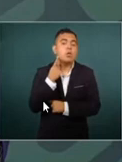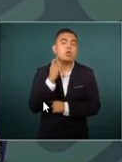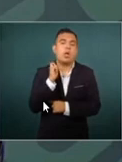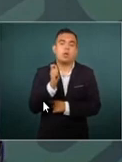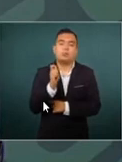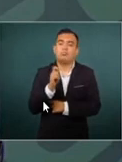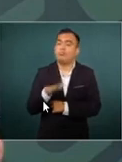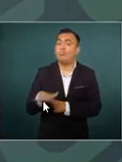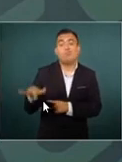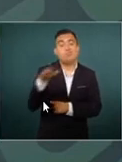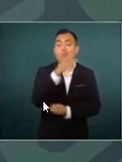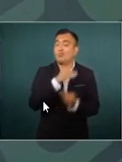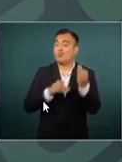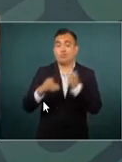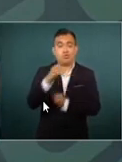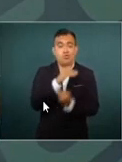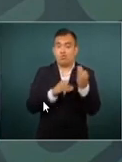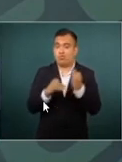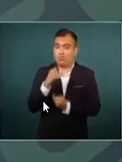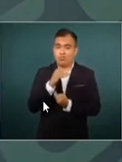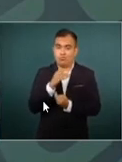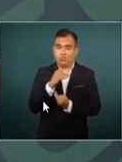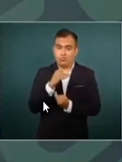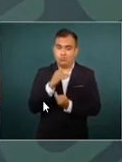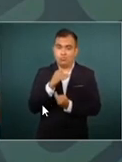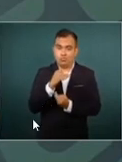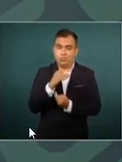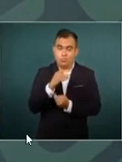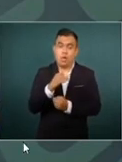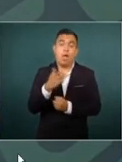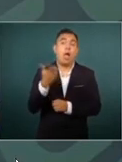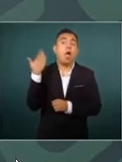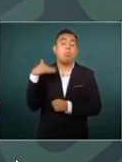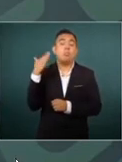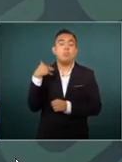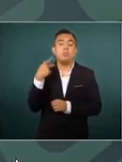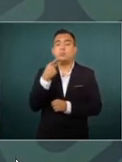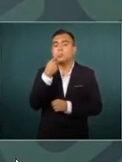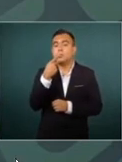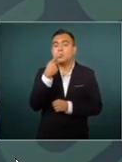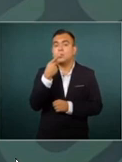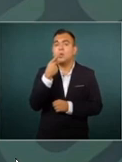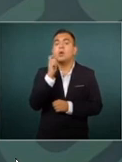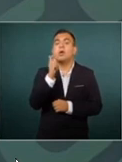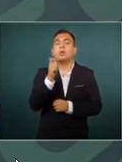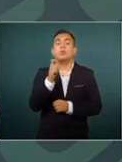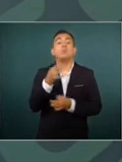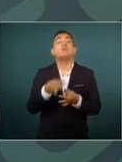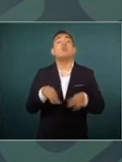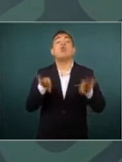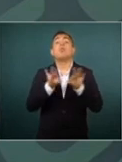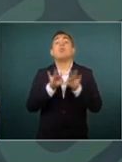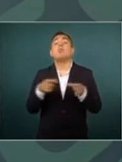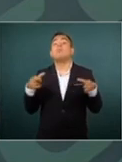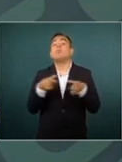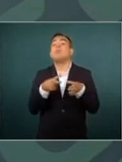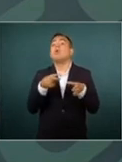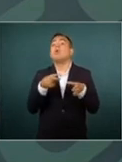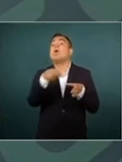pues lo comienza a leer y bueno da la respuesta en unos momentos más adelante